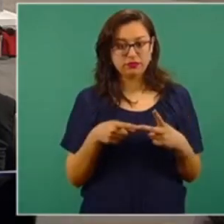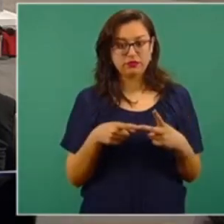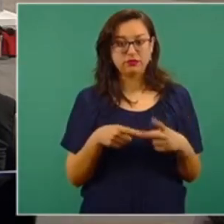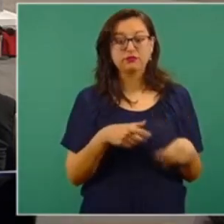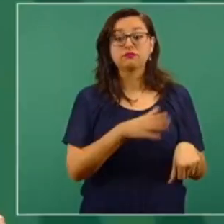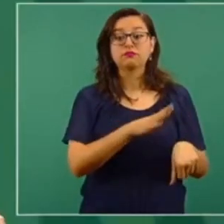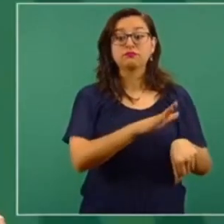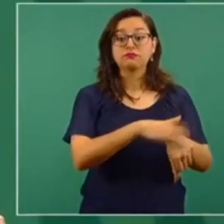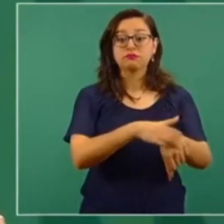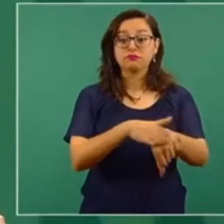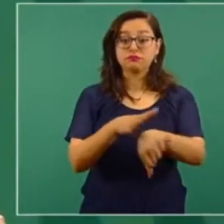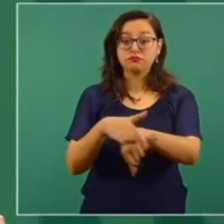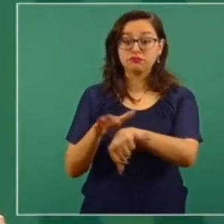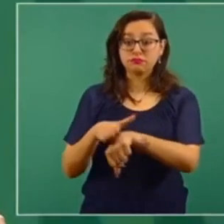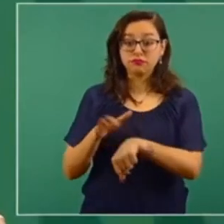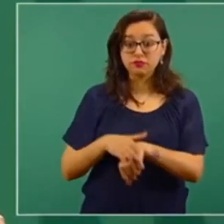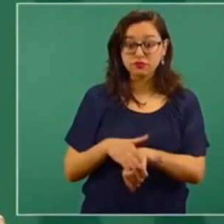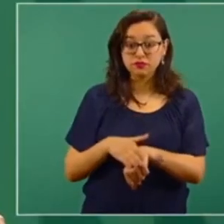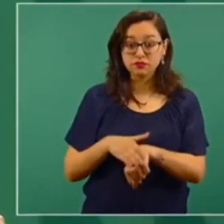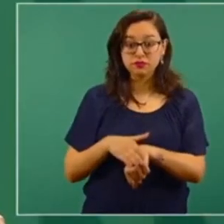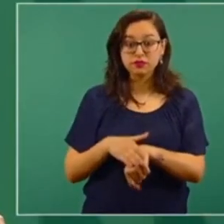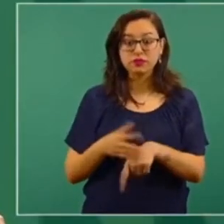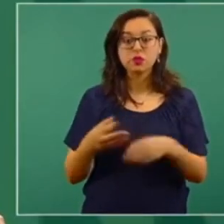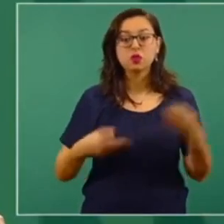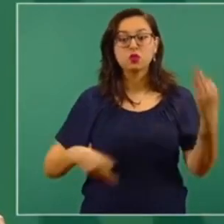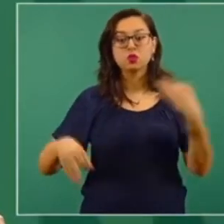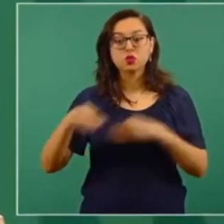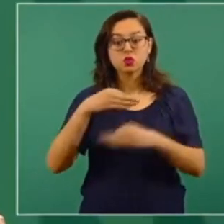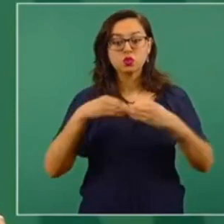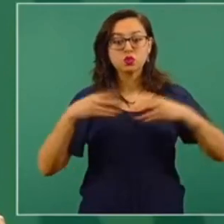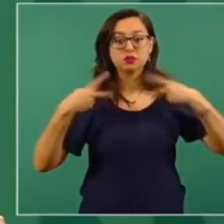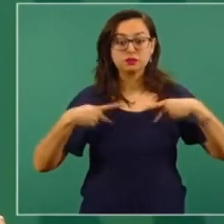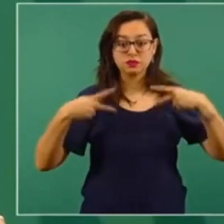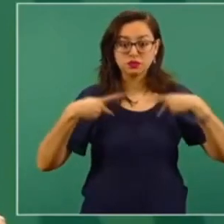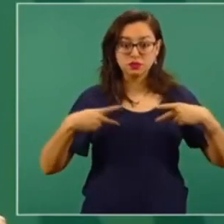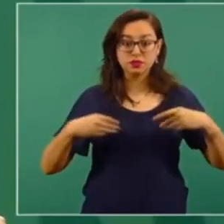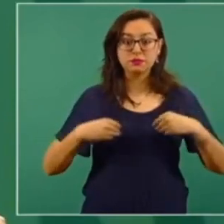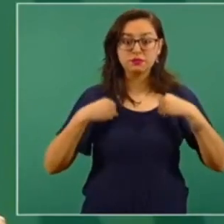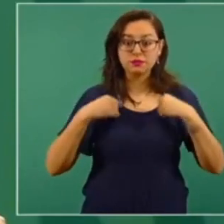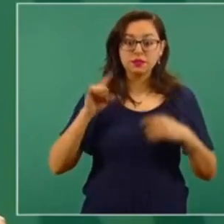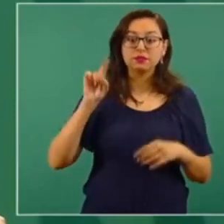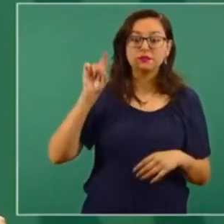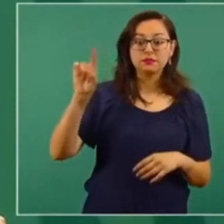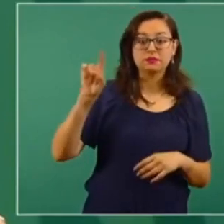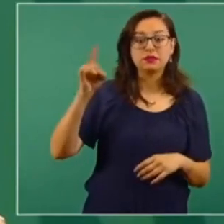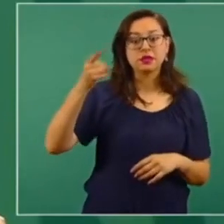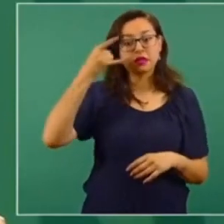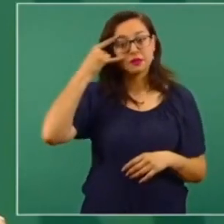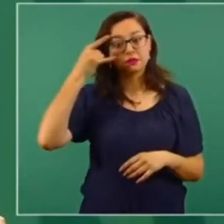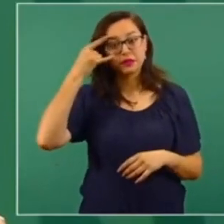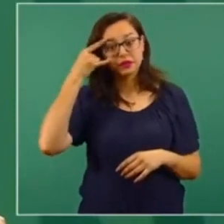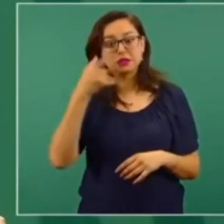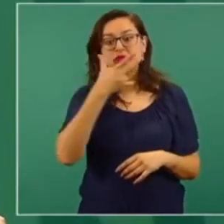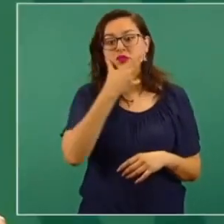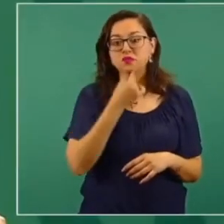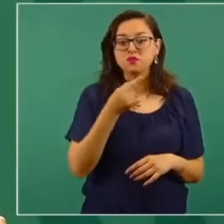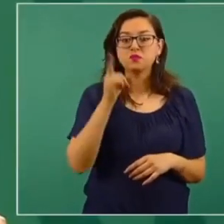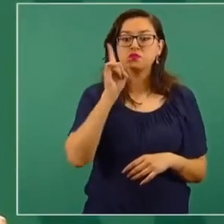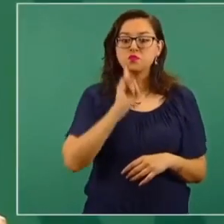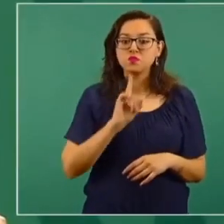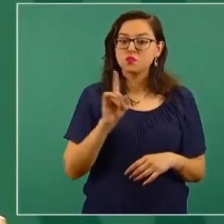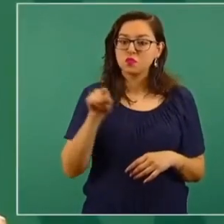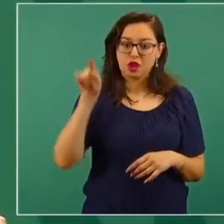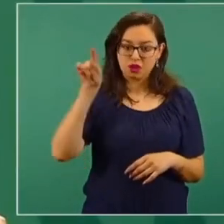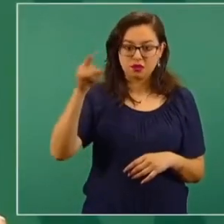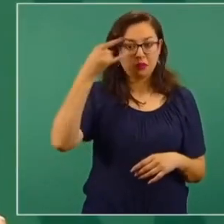llamado a todos los paisanos de campeche mujeres hombres a todo el